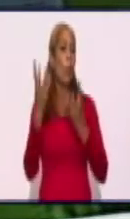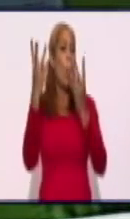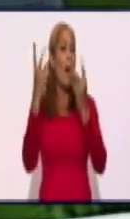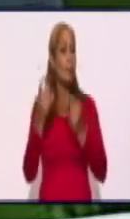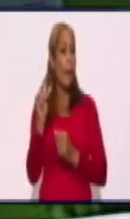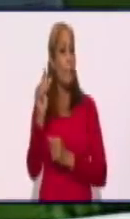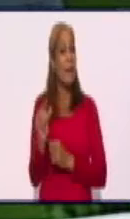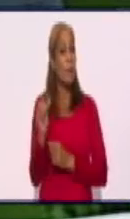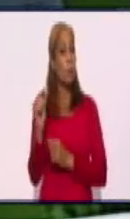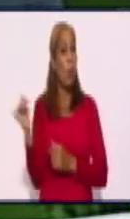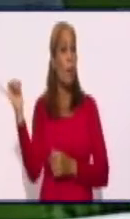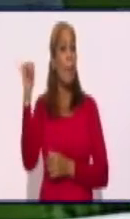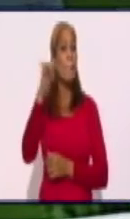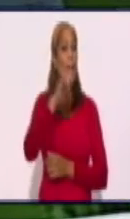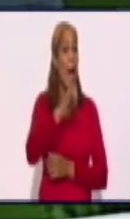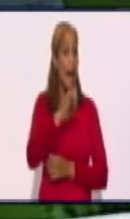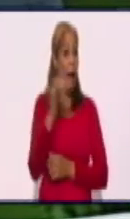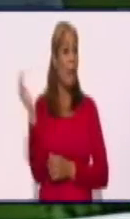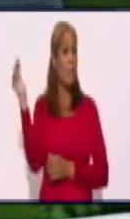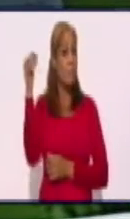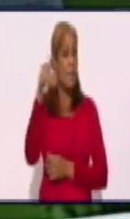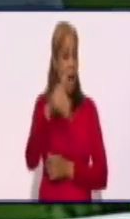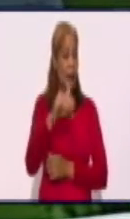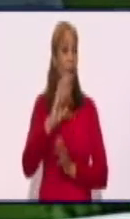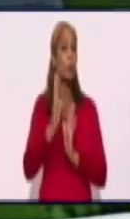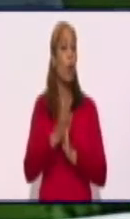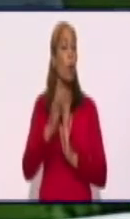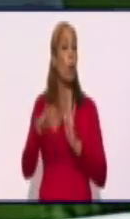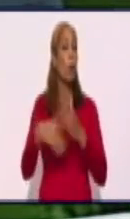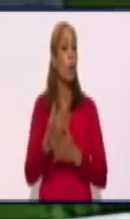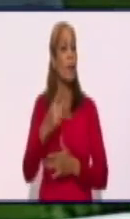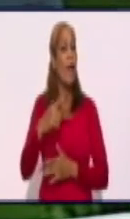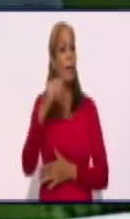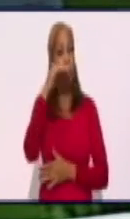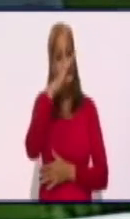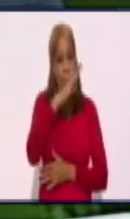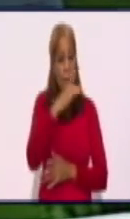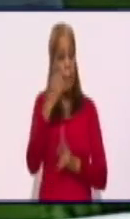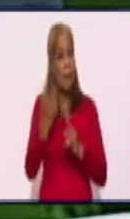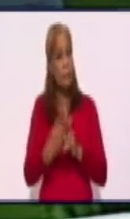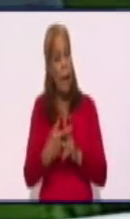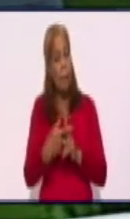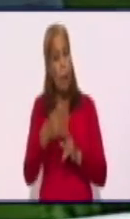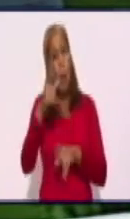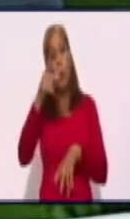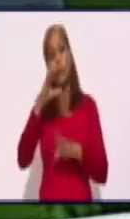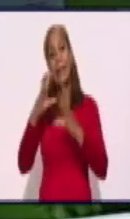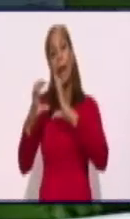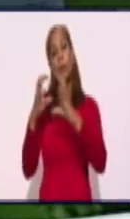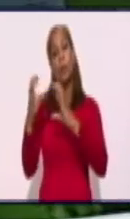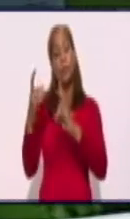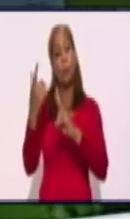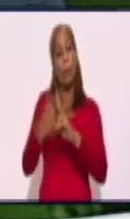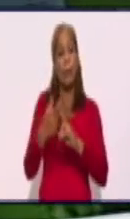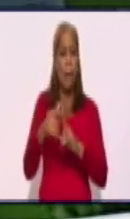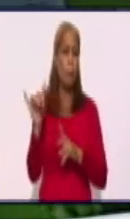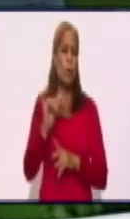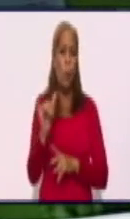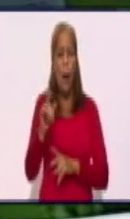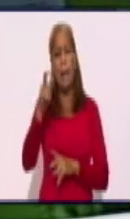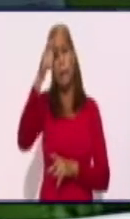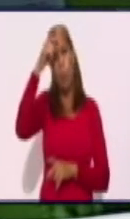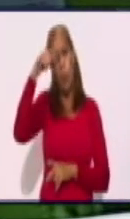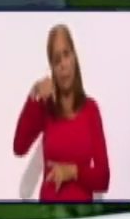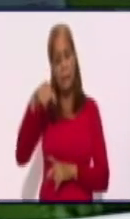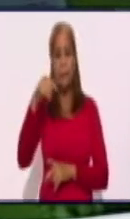Guisa a Bayamo diariamente o de Cautocristo a Bayamo? La movilidad que hay entre Guisa y Jiguaní, que son territorios